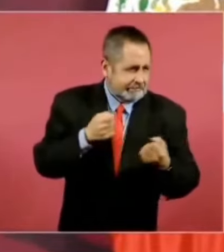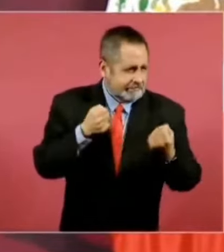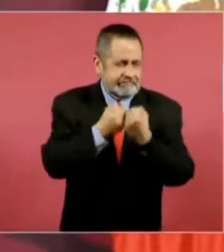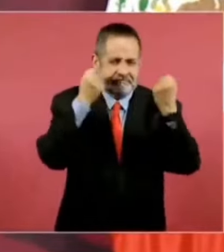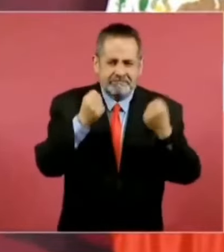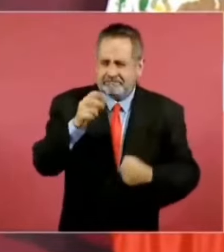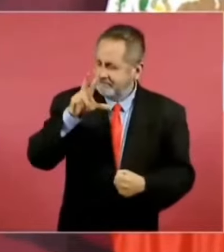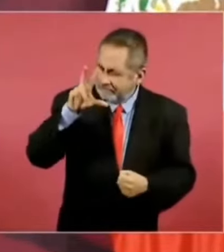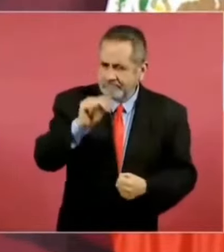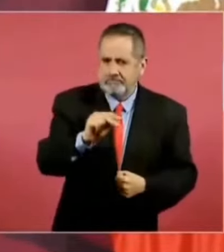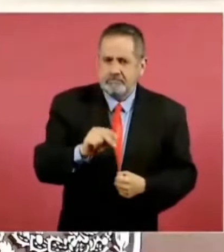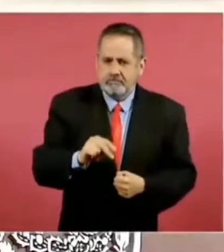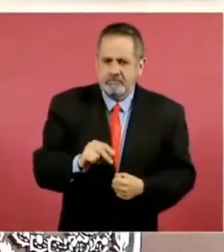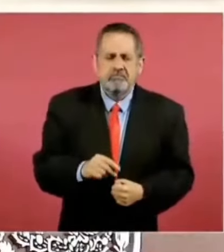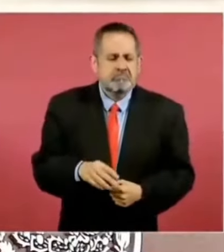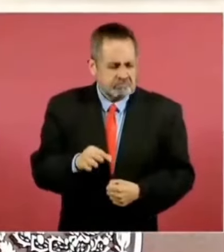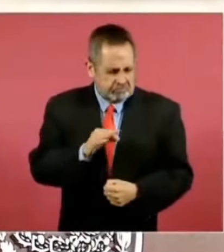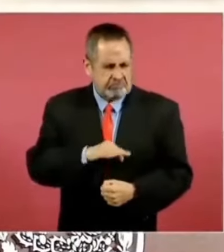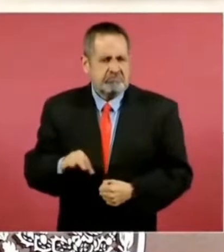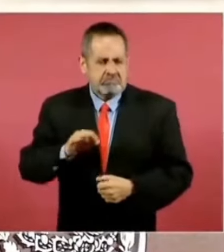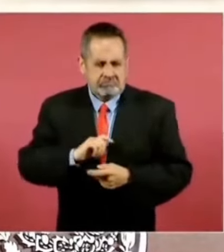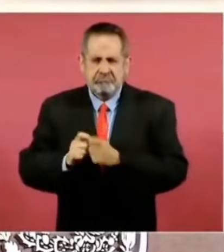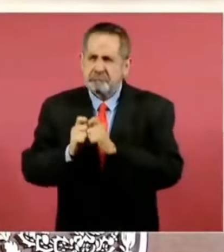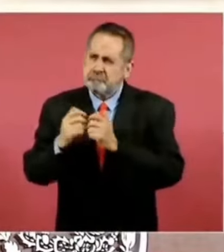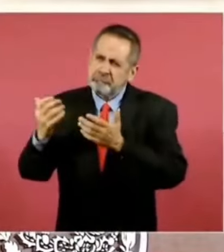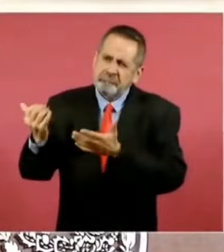Y se puede triunfar.